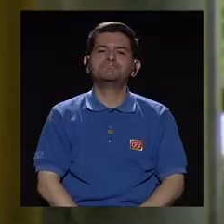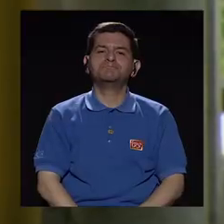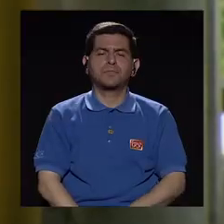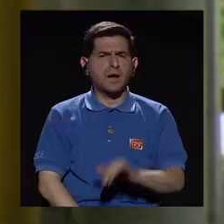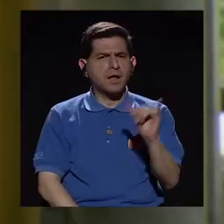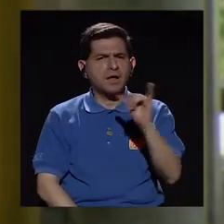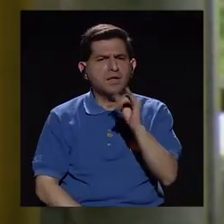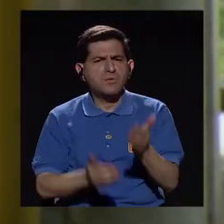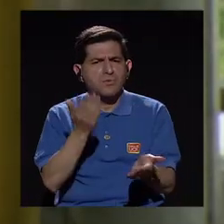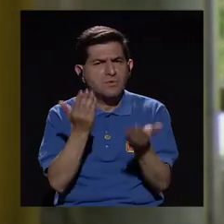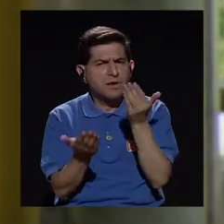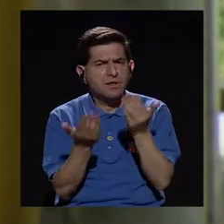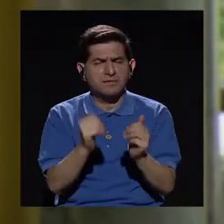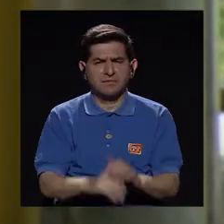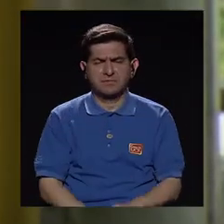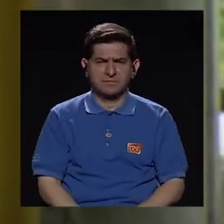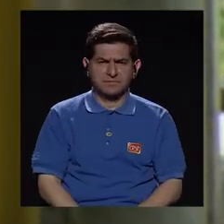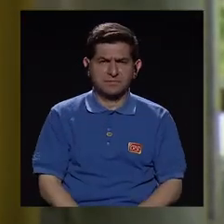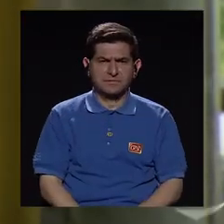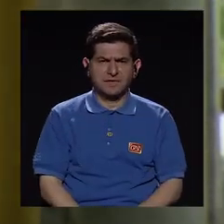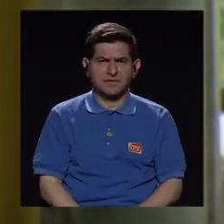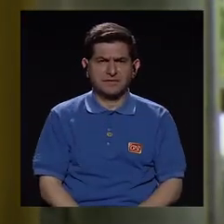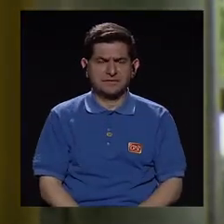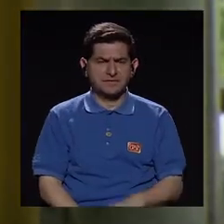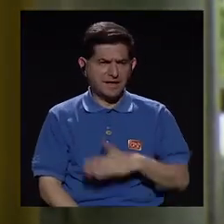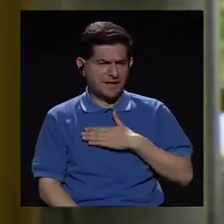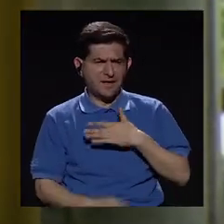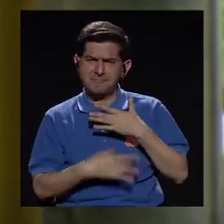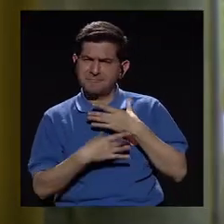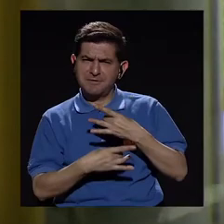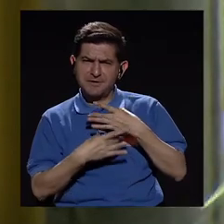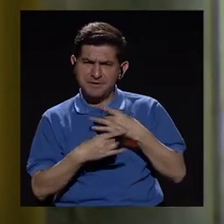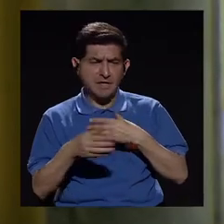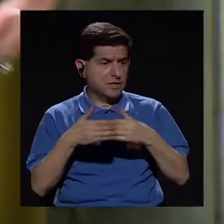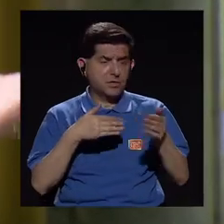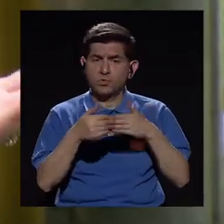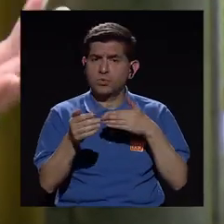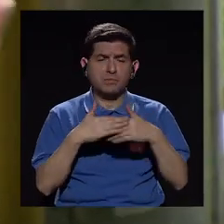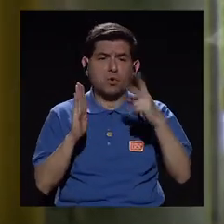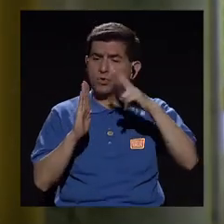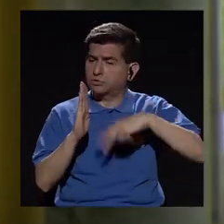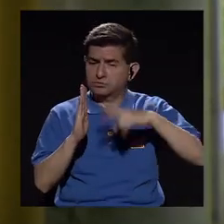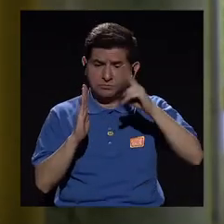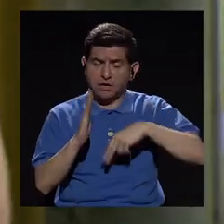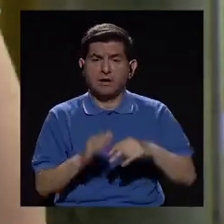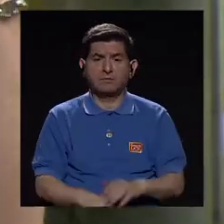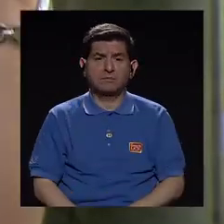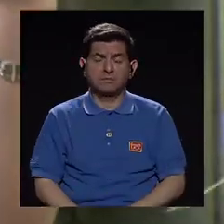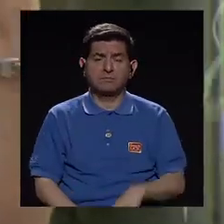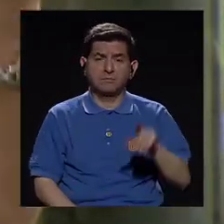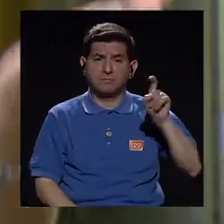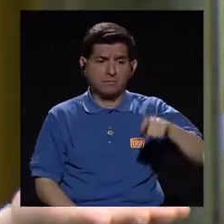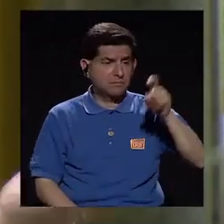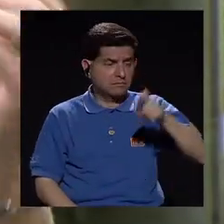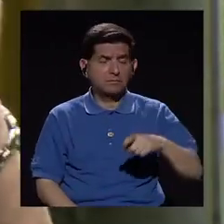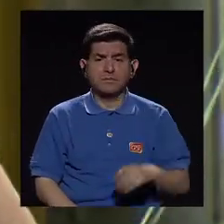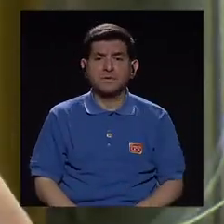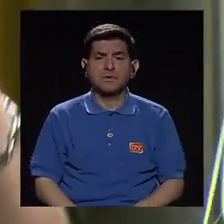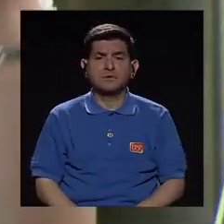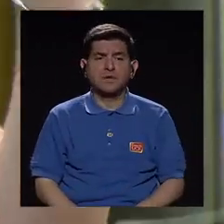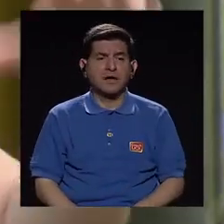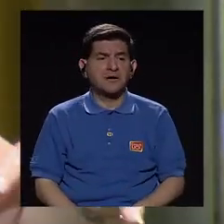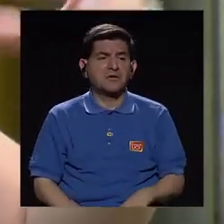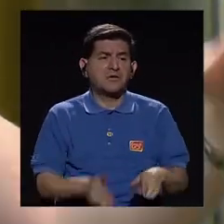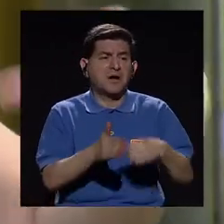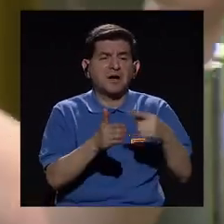Entonces también, don Carlos, podría ser, me llama la atención porque cualquier tipo de literatura, ¿verdad? No necesariamente, como usted dice, siempre